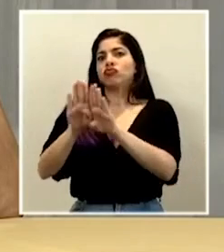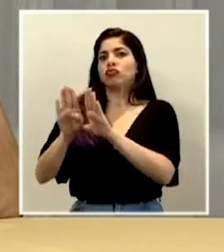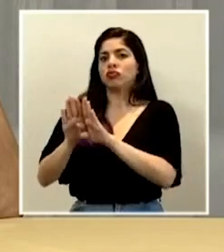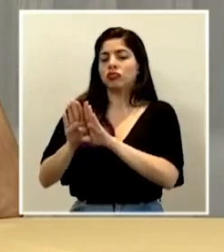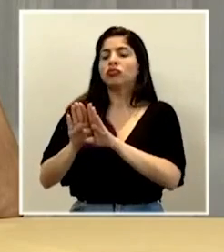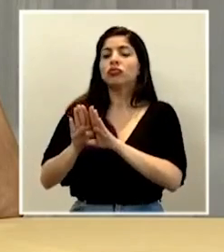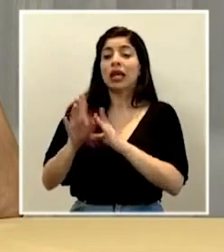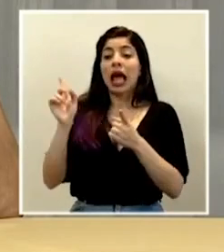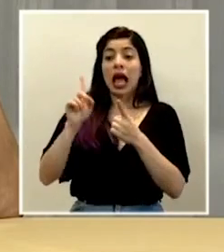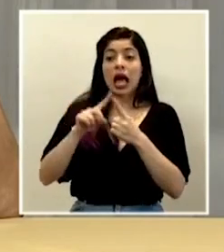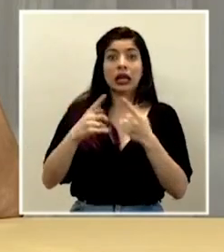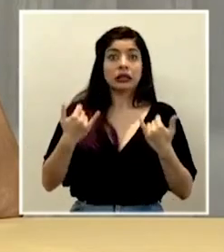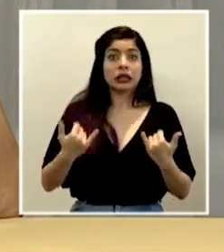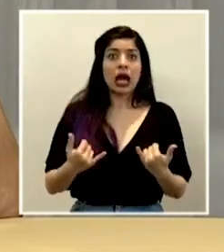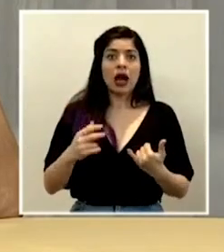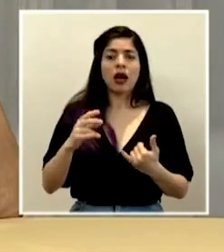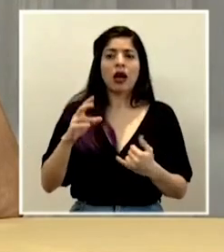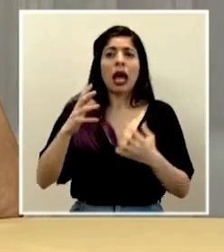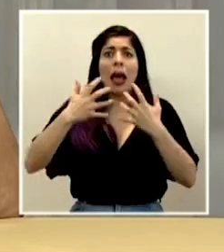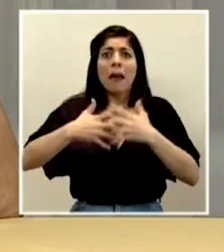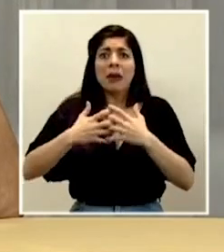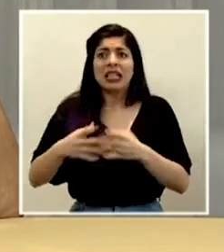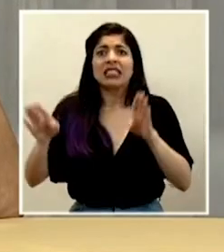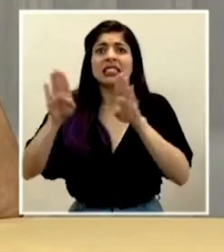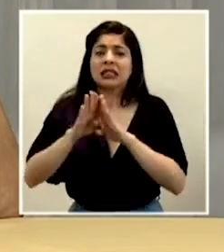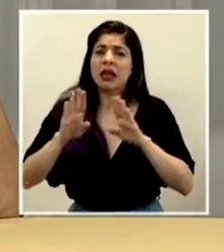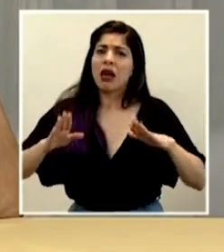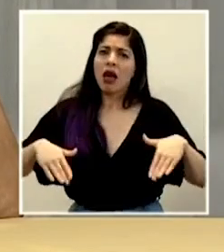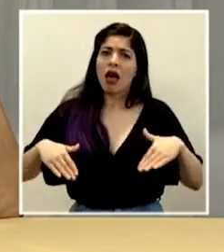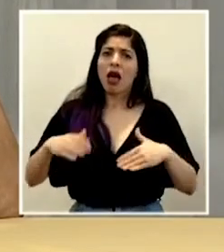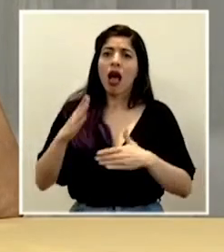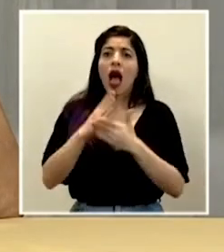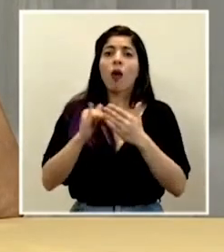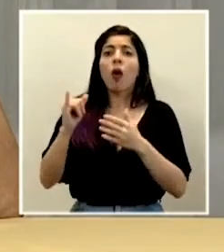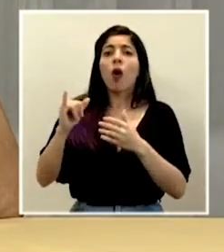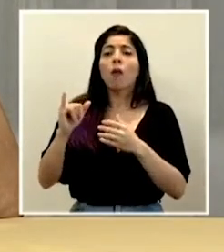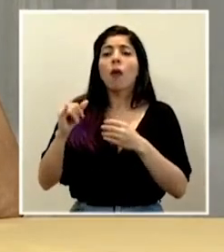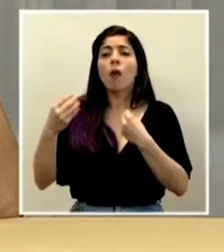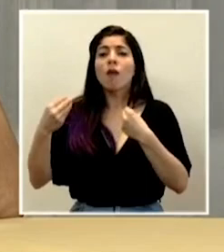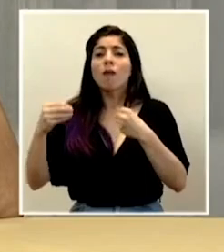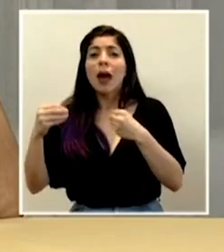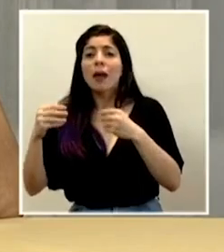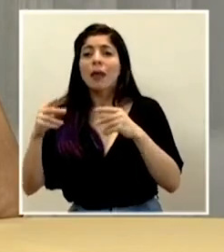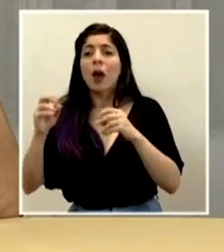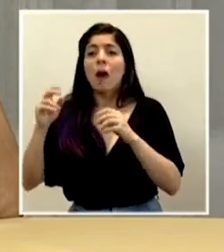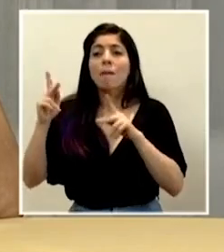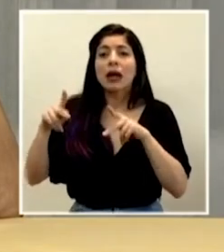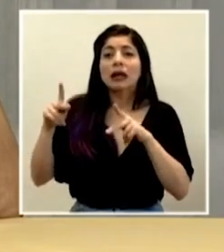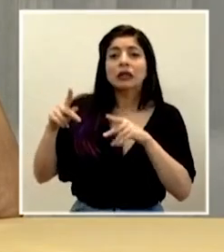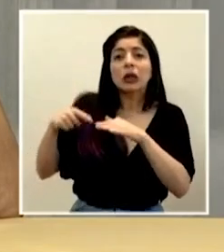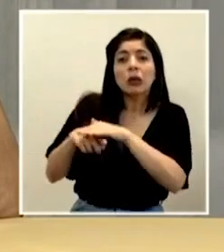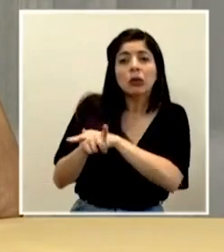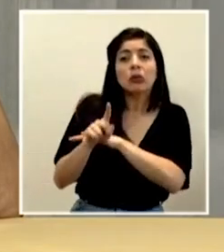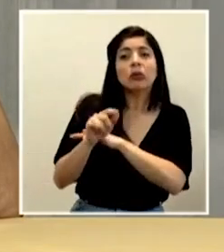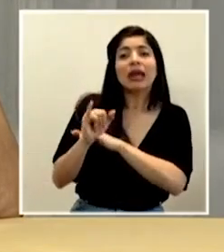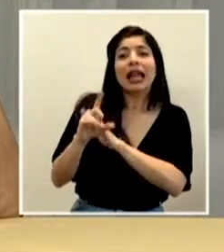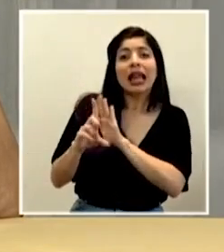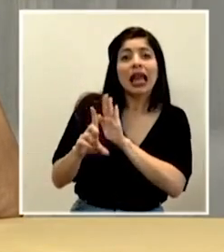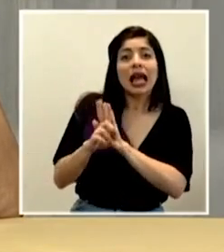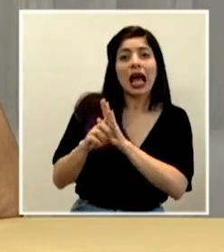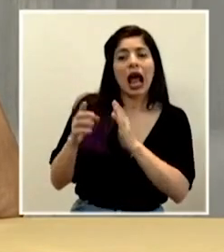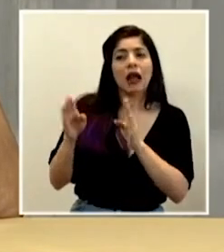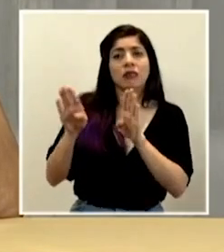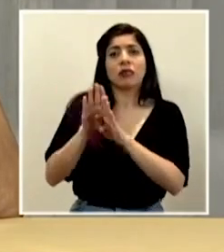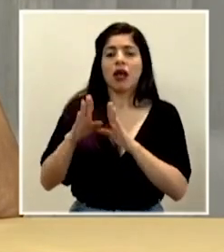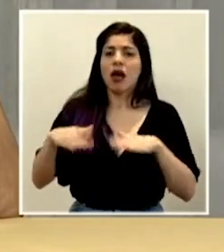no hemos tenido hasta el momento que cerrar alguna empresa que haga algún tipo de trasiego de personas ilegales, de inmigrantes ilegales en nuestro país.